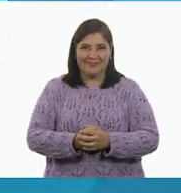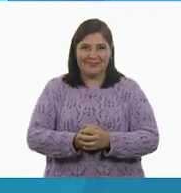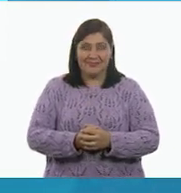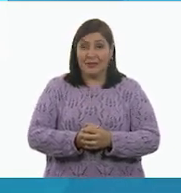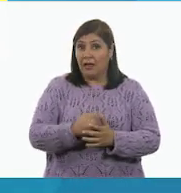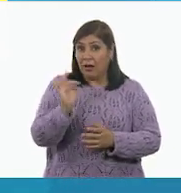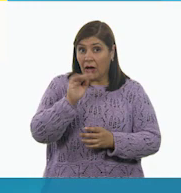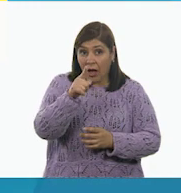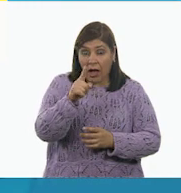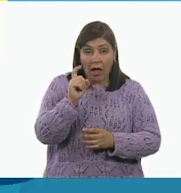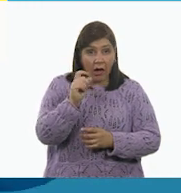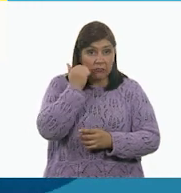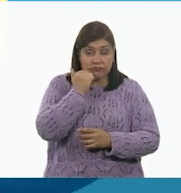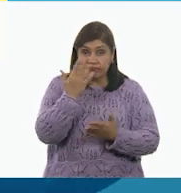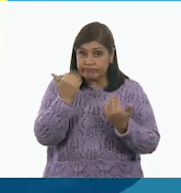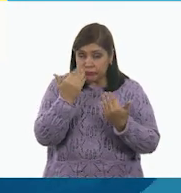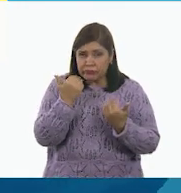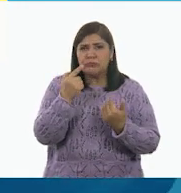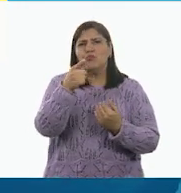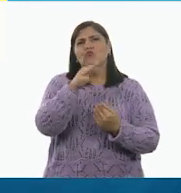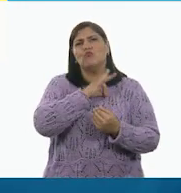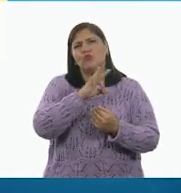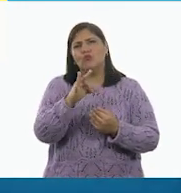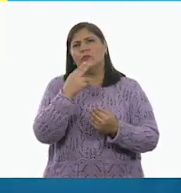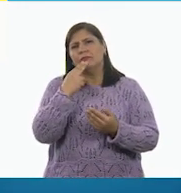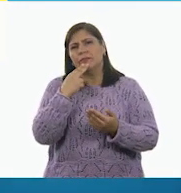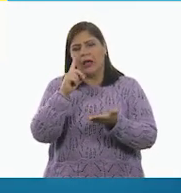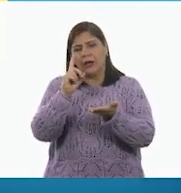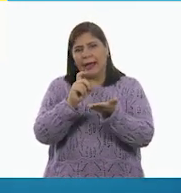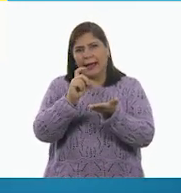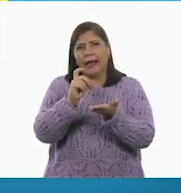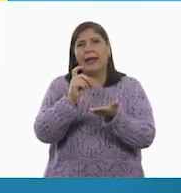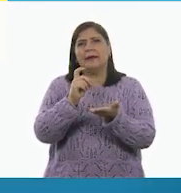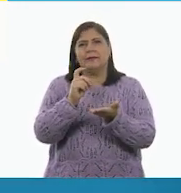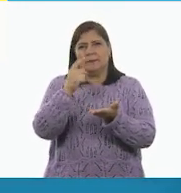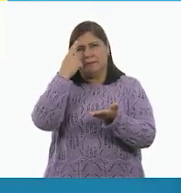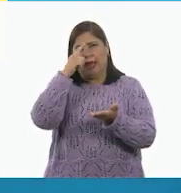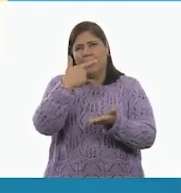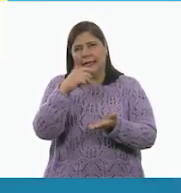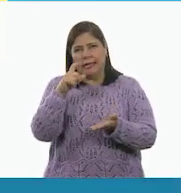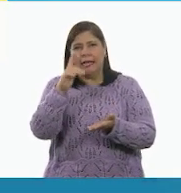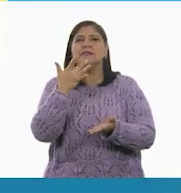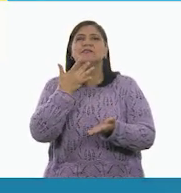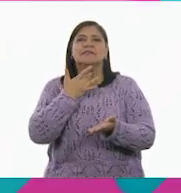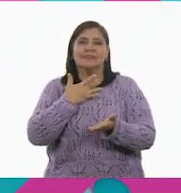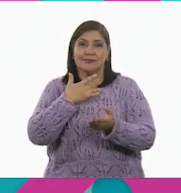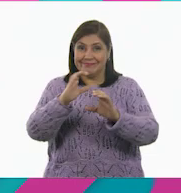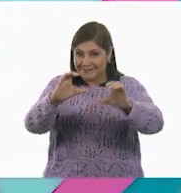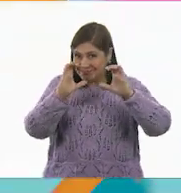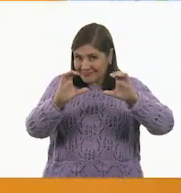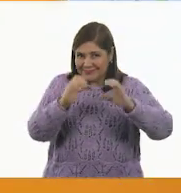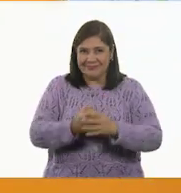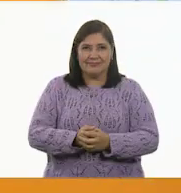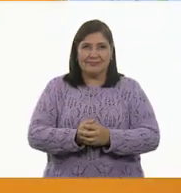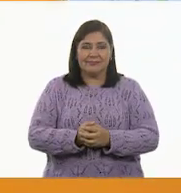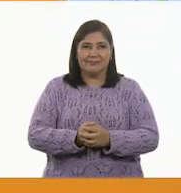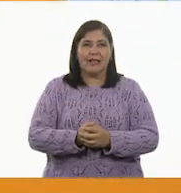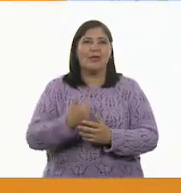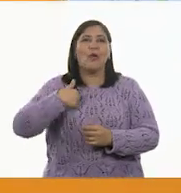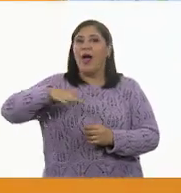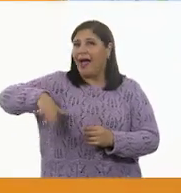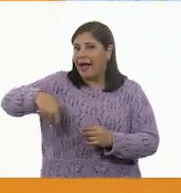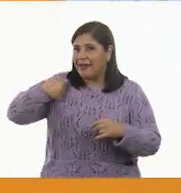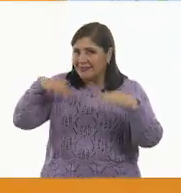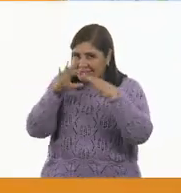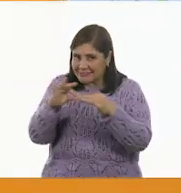Si no tienes agua y jabón, usa desinfectantes a base de alcohol. ¡Cuídate! Te decía, Aníbal,